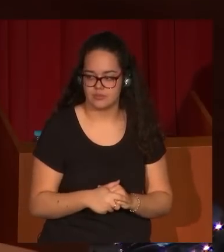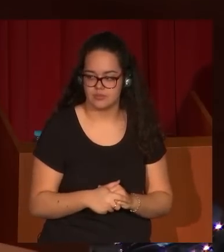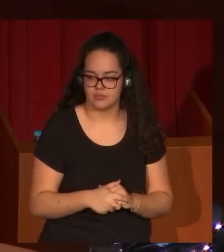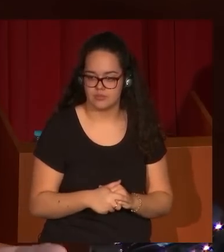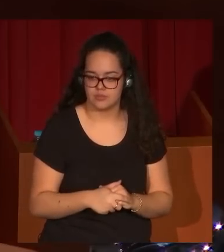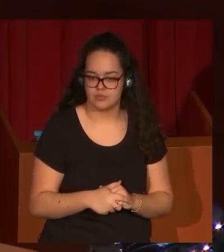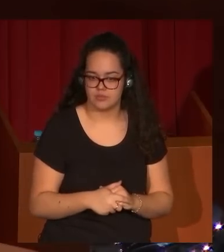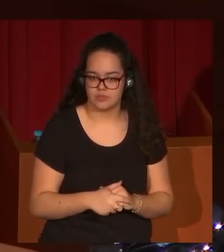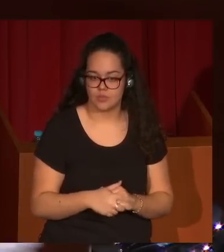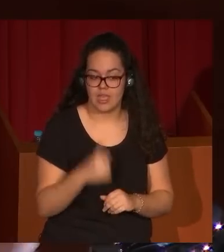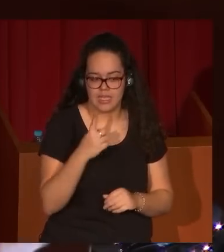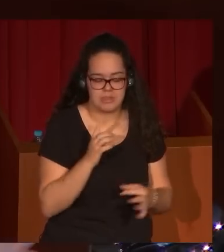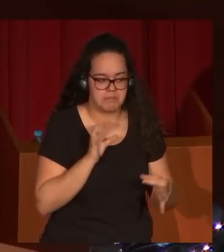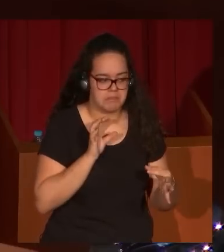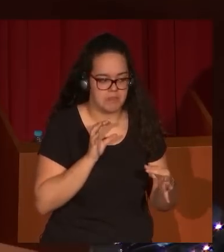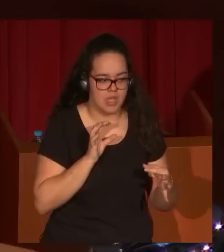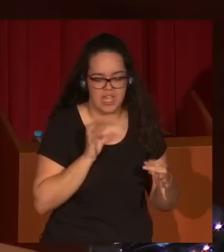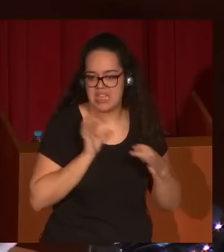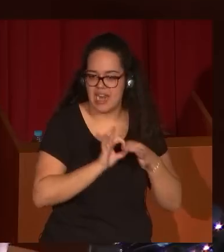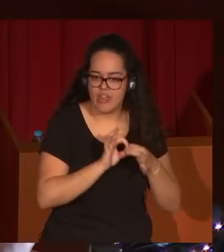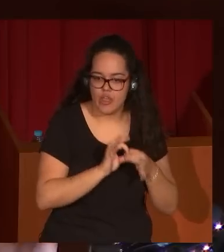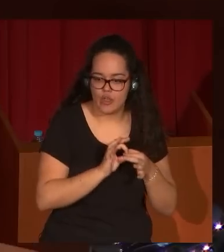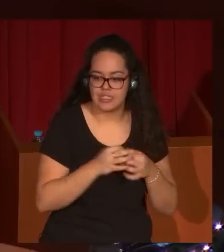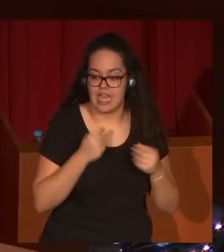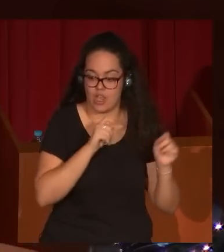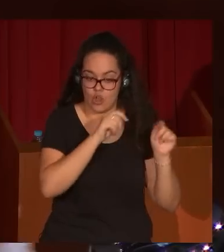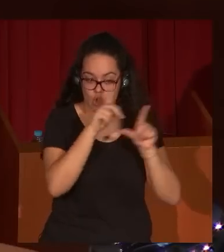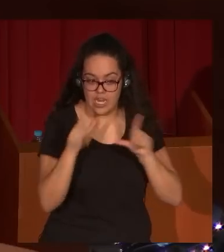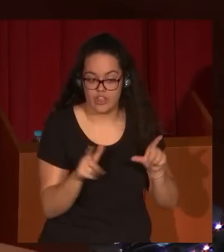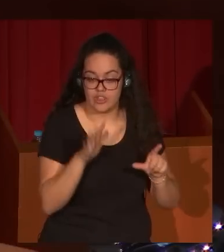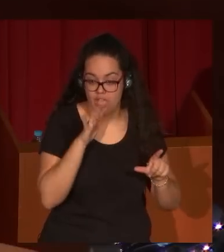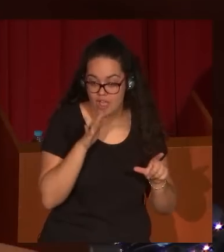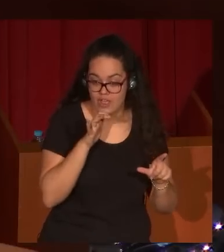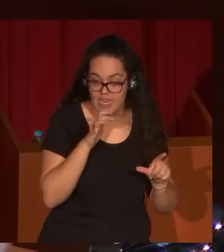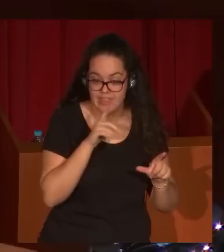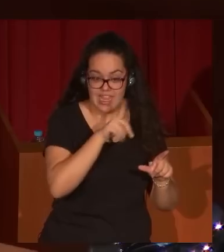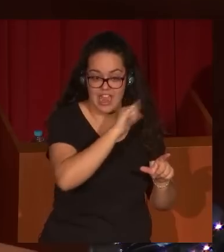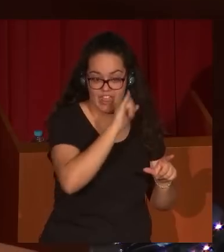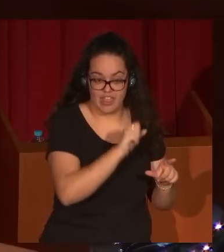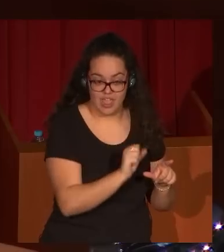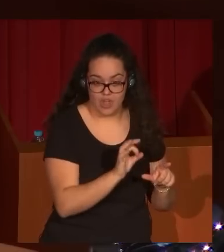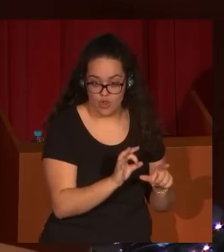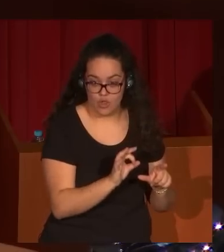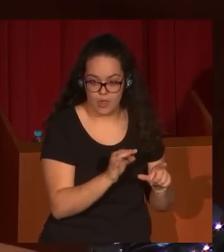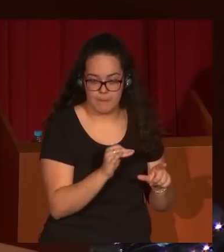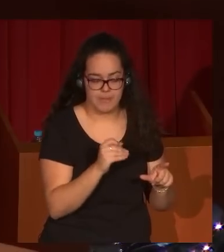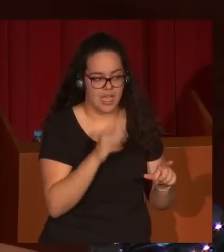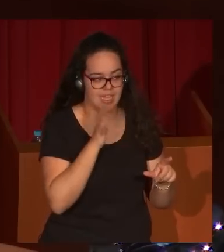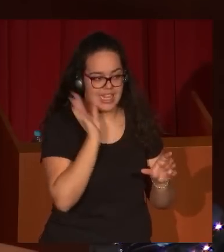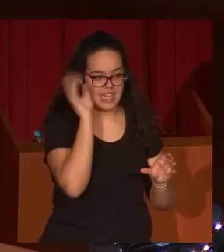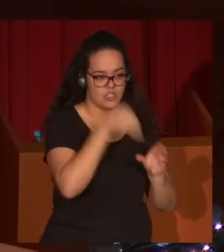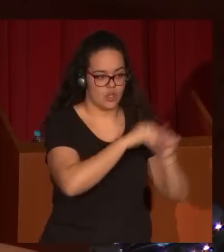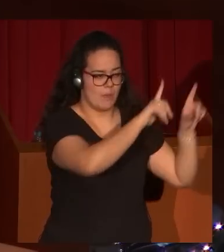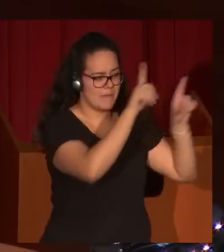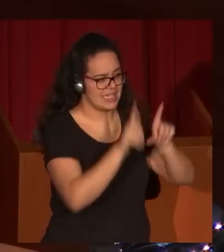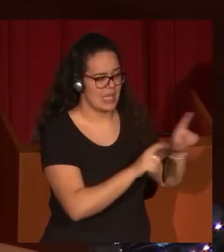Una relación que realmente hace que la colección Lázaro Galdiano se nutra de una cantidad enorme de la colección